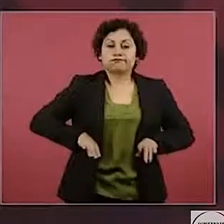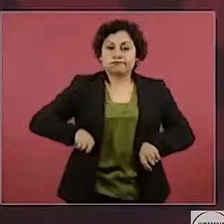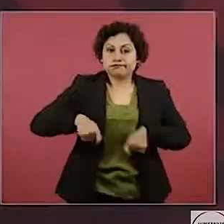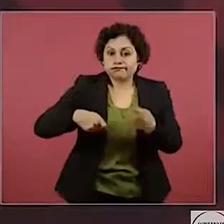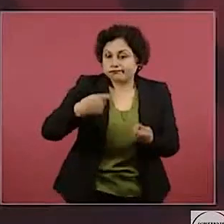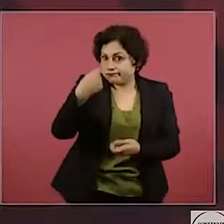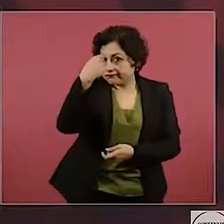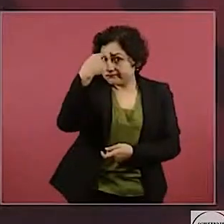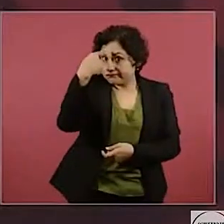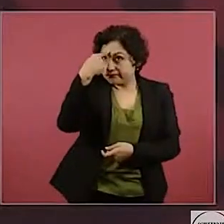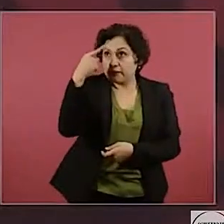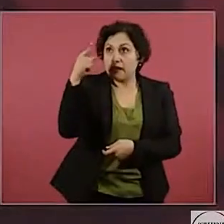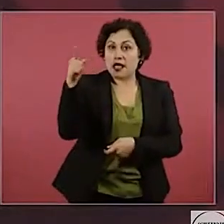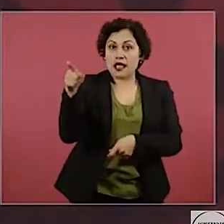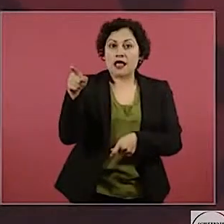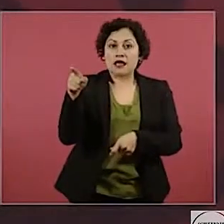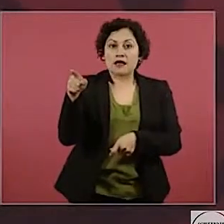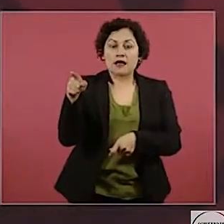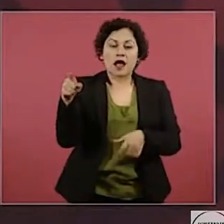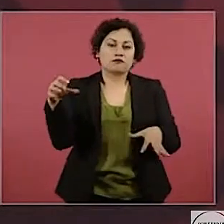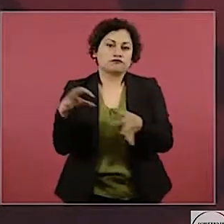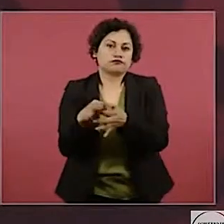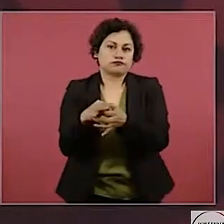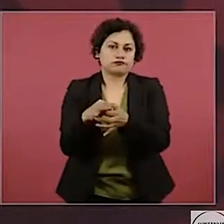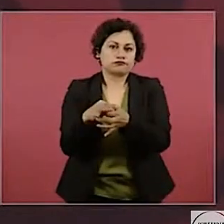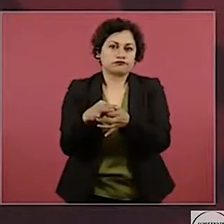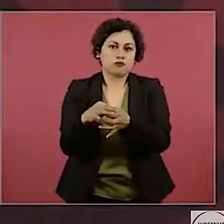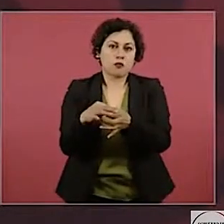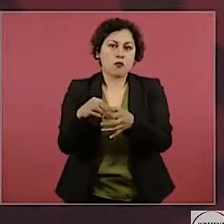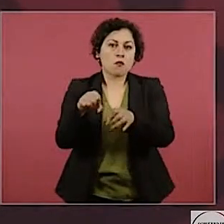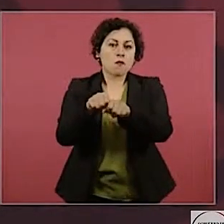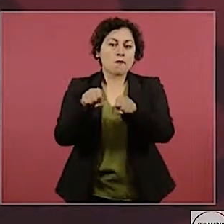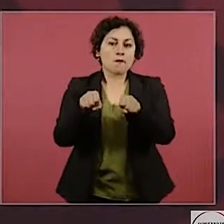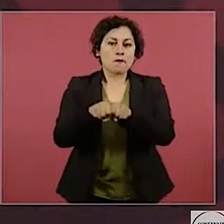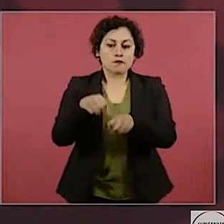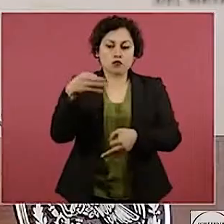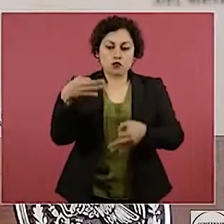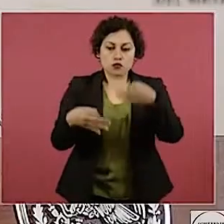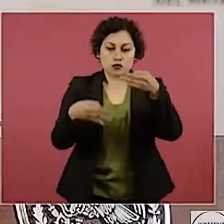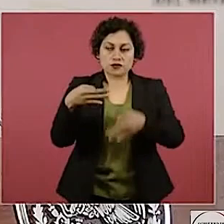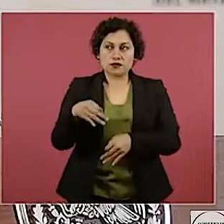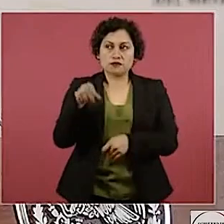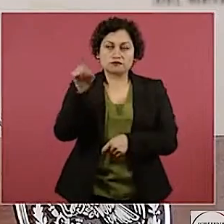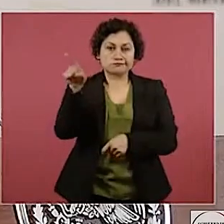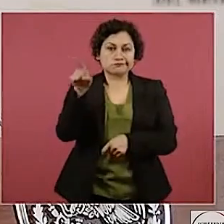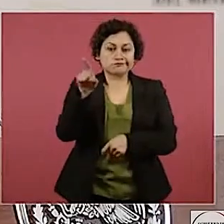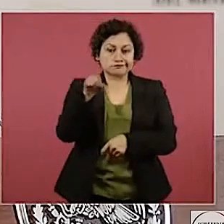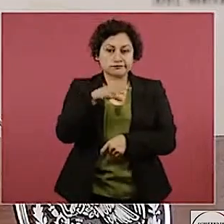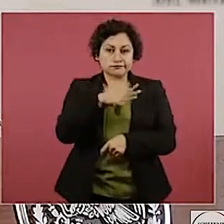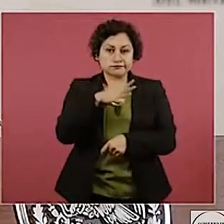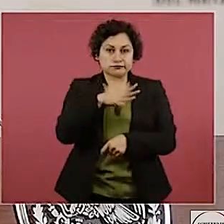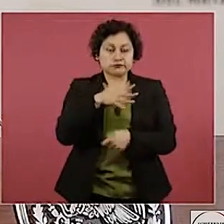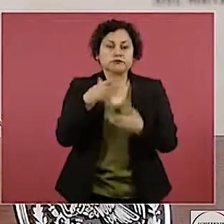que